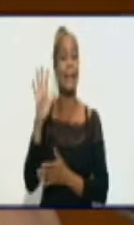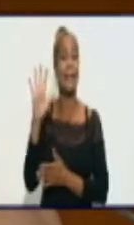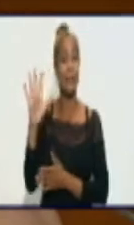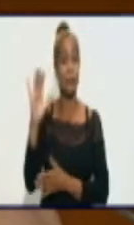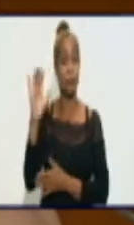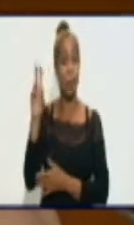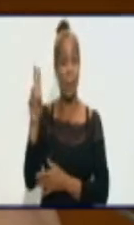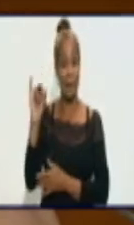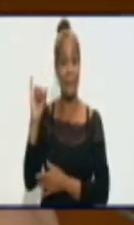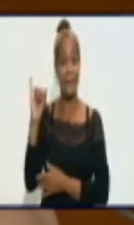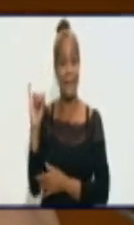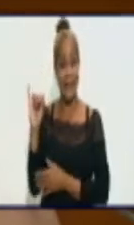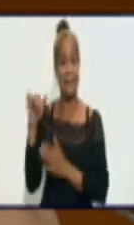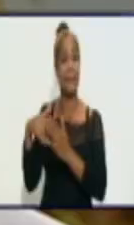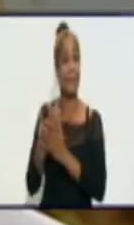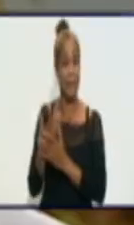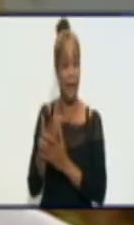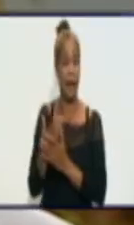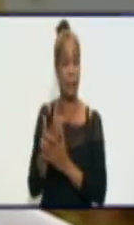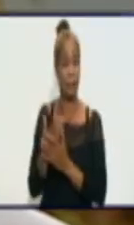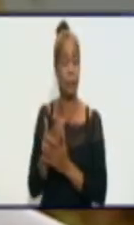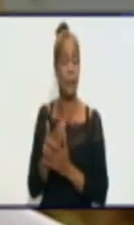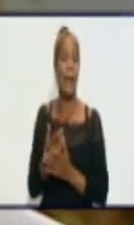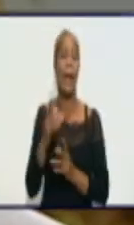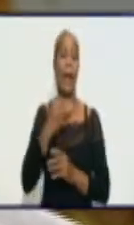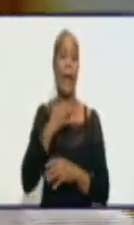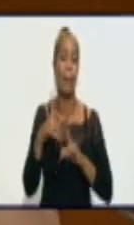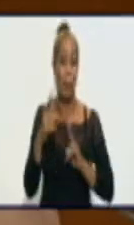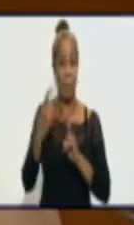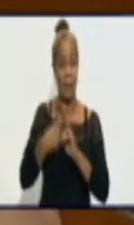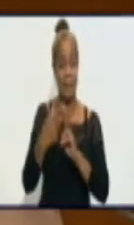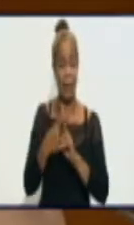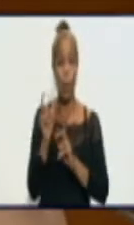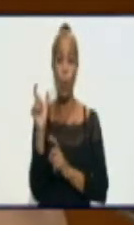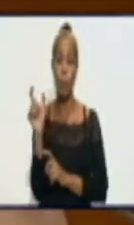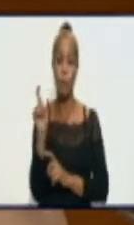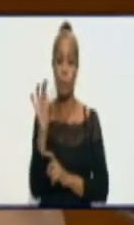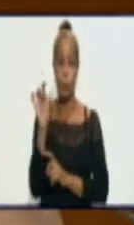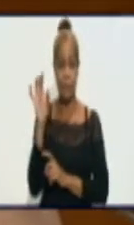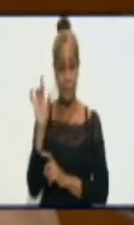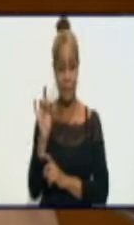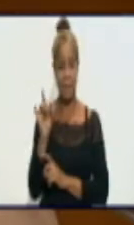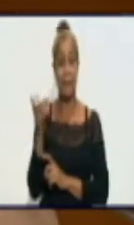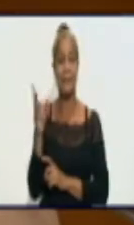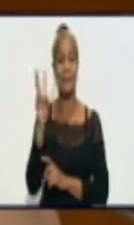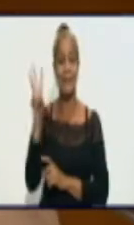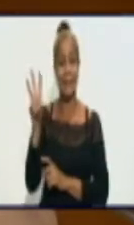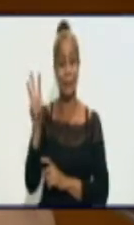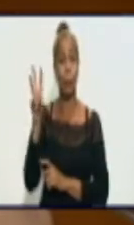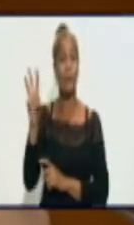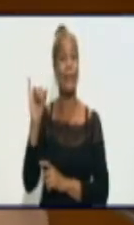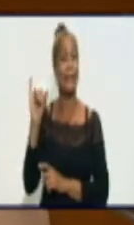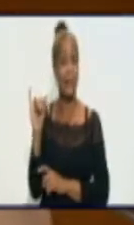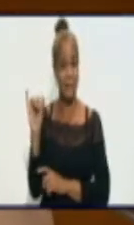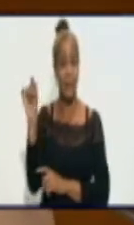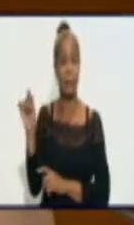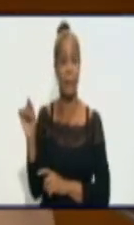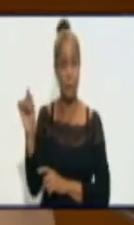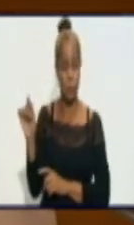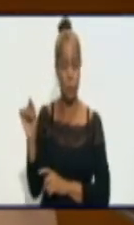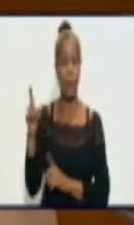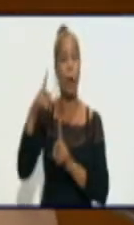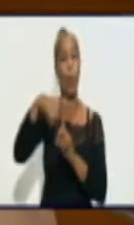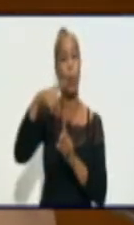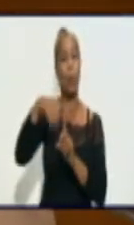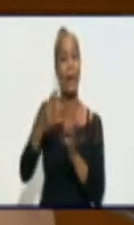casos en los últimos 15 días. Una cifra bastante alta, doctora. Vayamo, por ejemplo, en los últimos 15 días, 336 casos. Vayamo ya tiene una tasa de